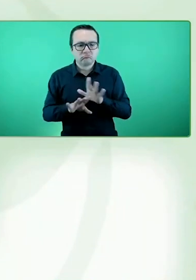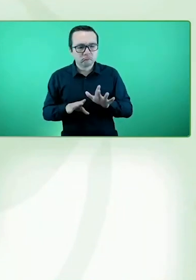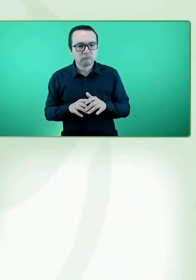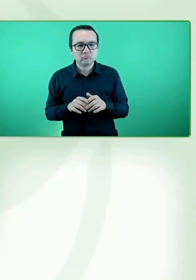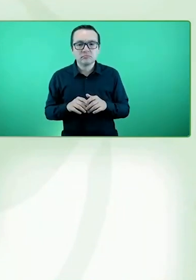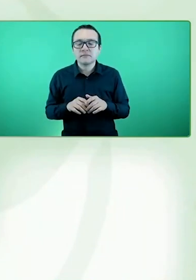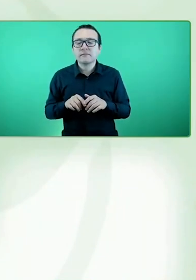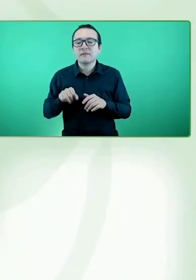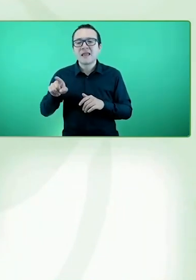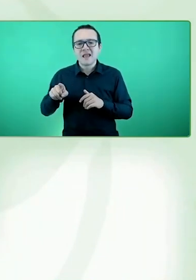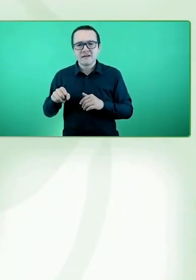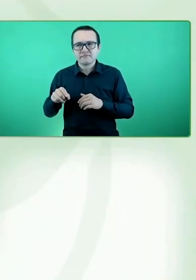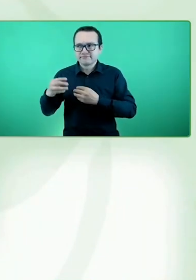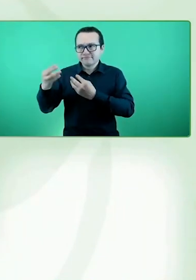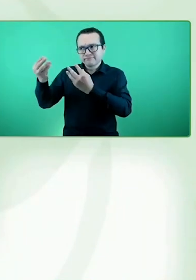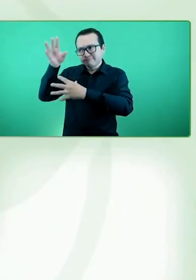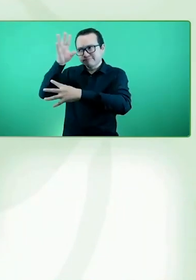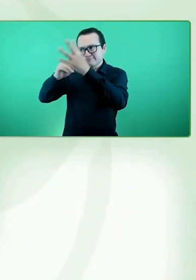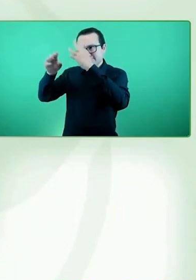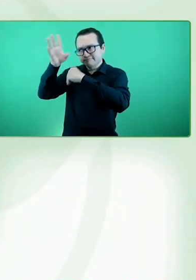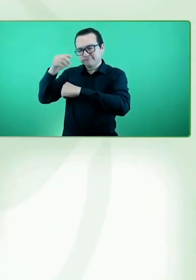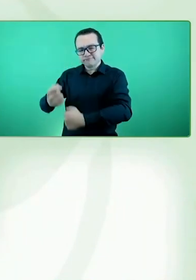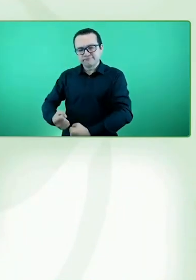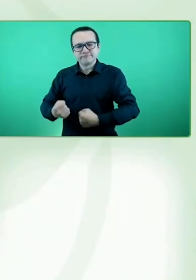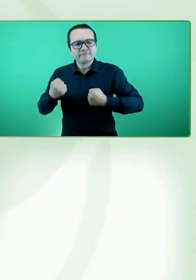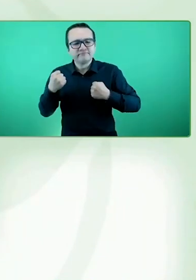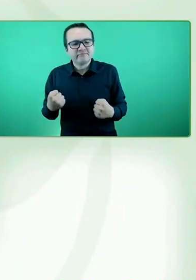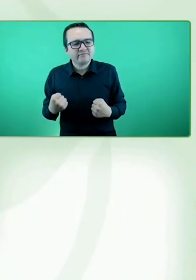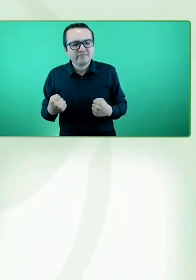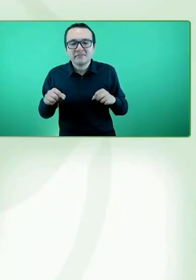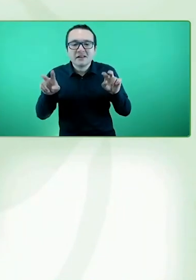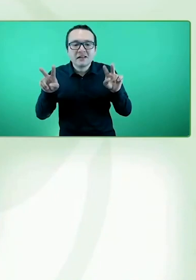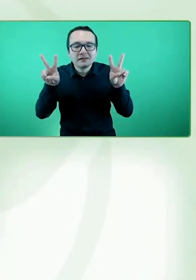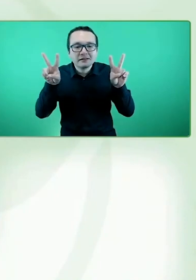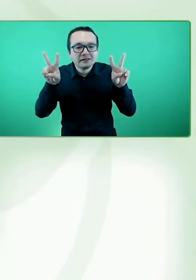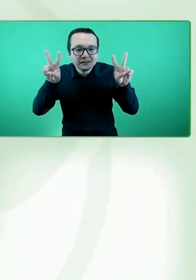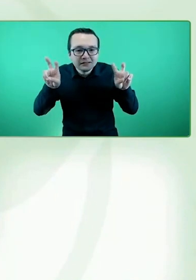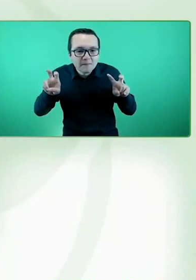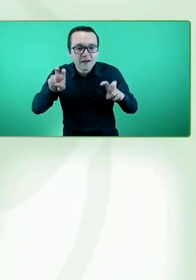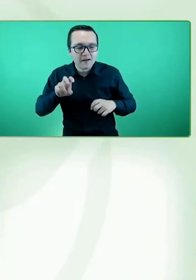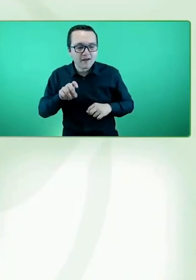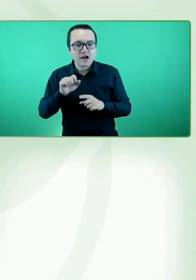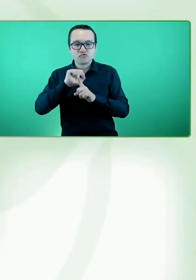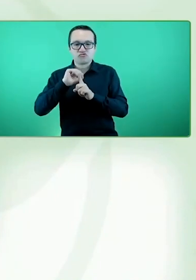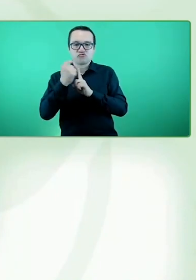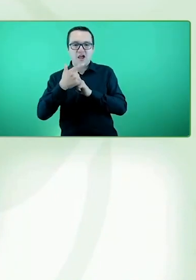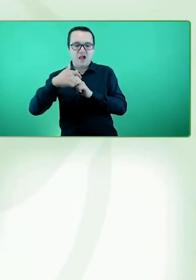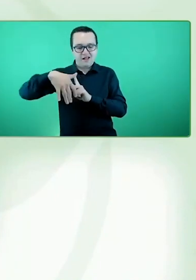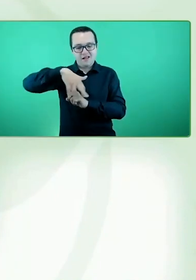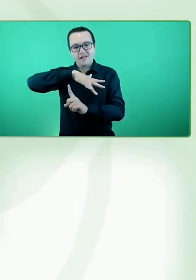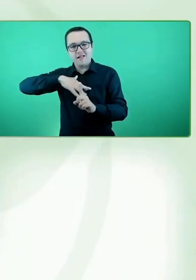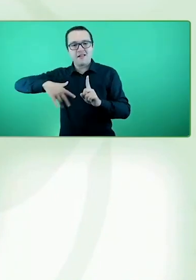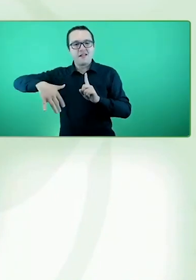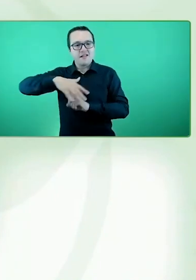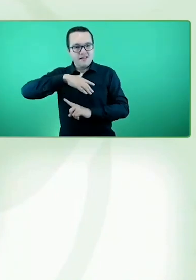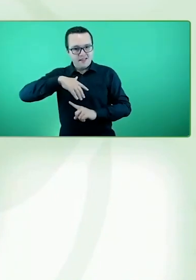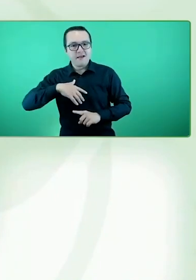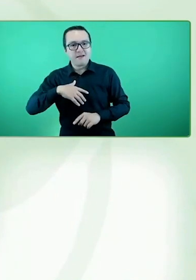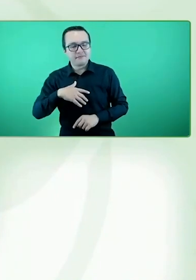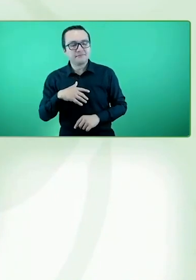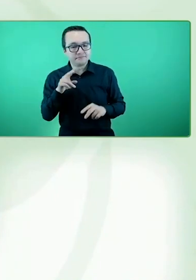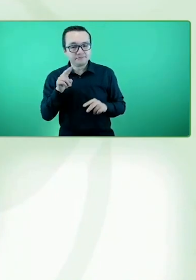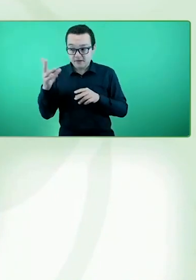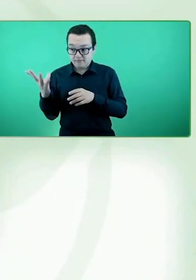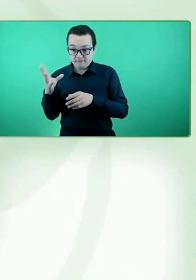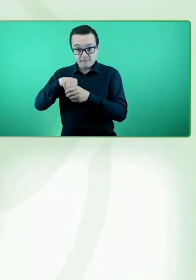en todo lo que tiene que ver con cuestiones sociales. Está incorporado no solamente en la Fundación EFE, sino en